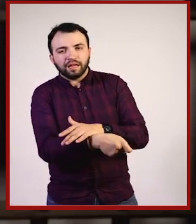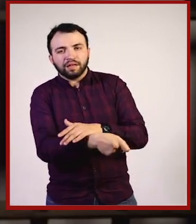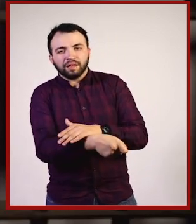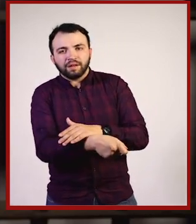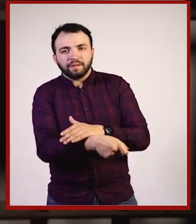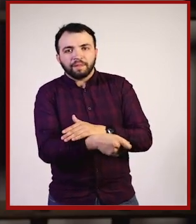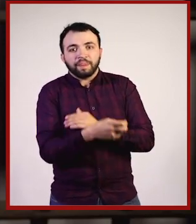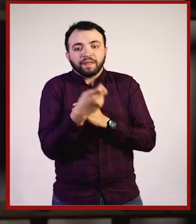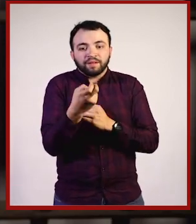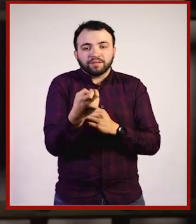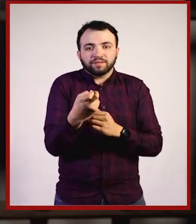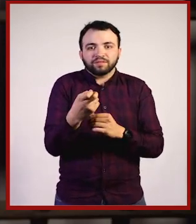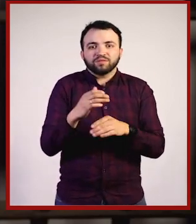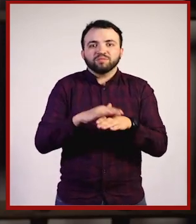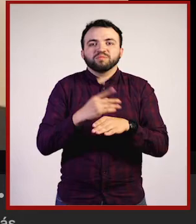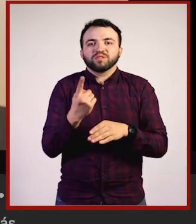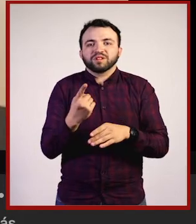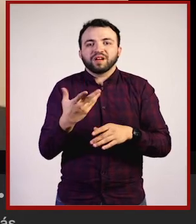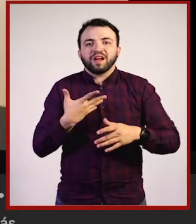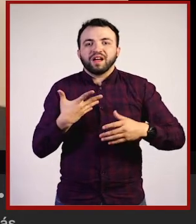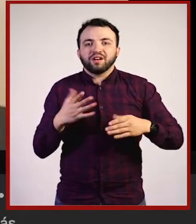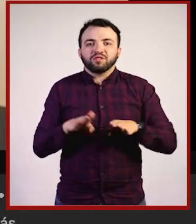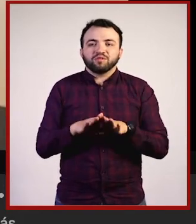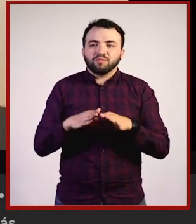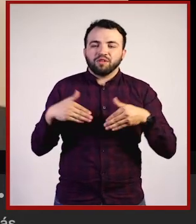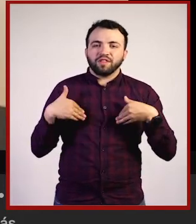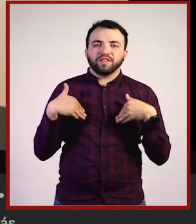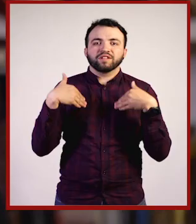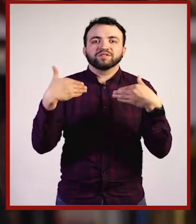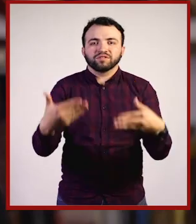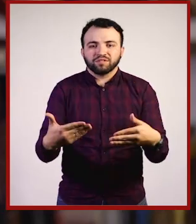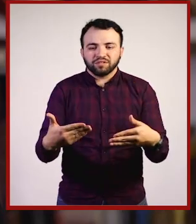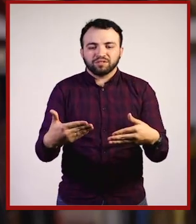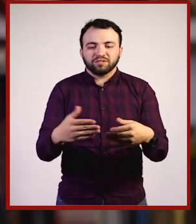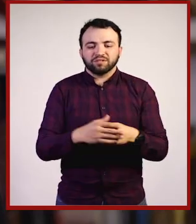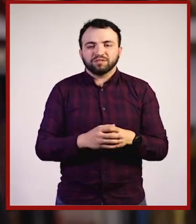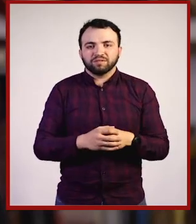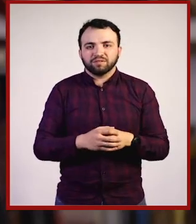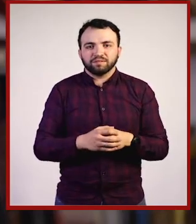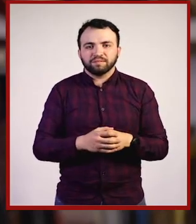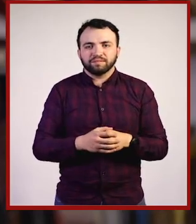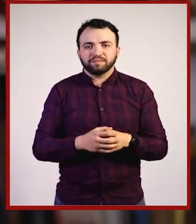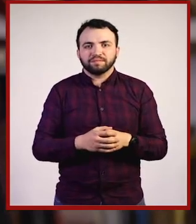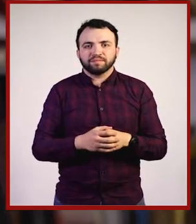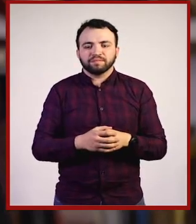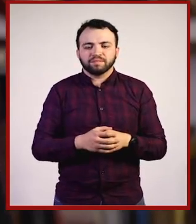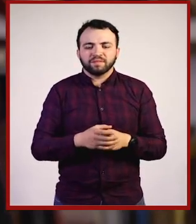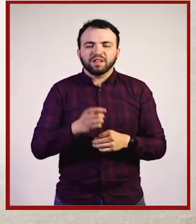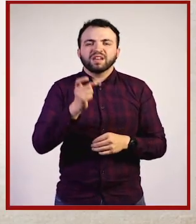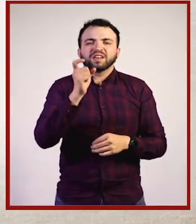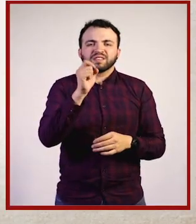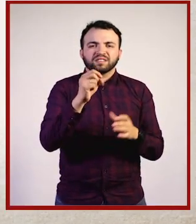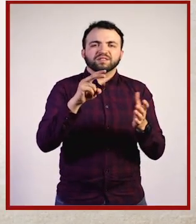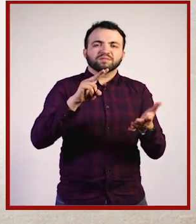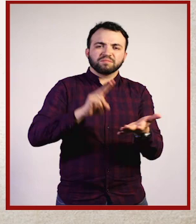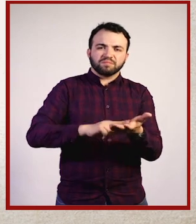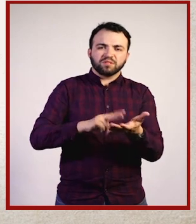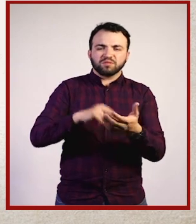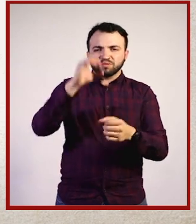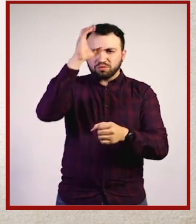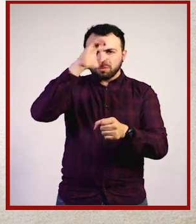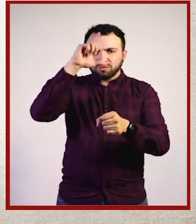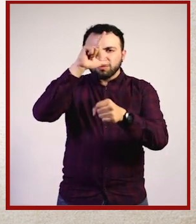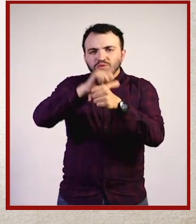por una desconfianza que hay ante las instituciones. ¿Qué valores son los que conforman la cultura cívica? Son